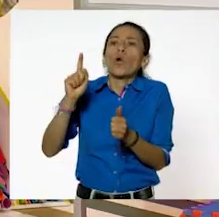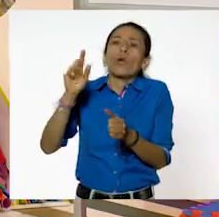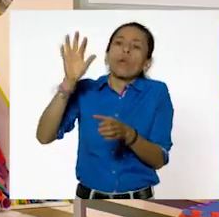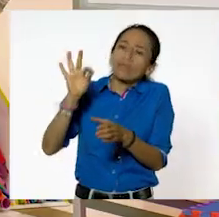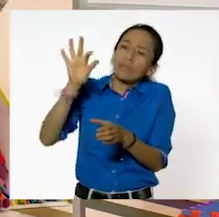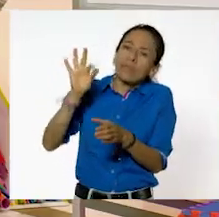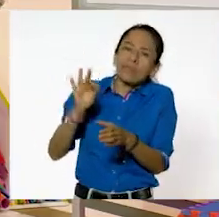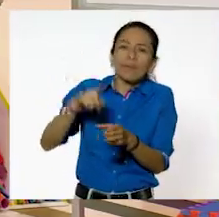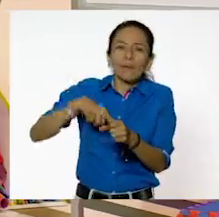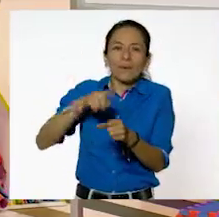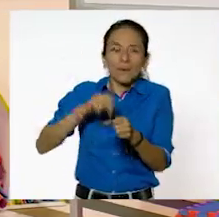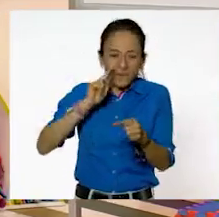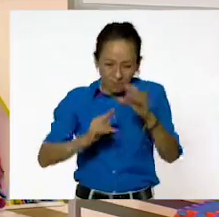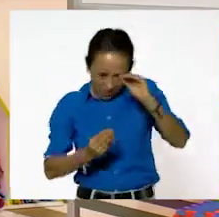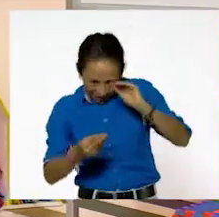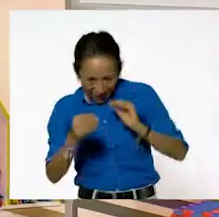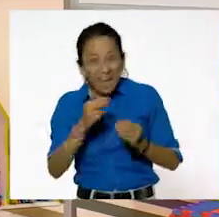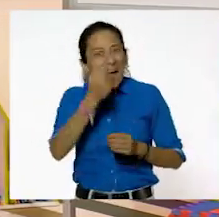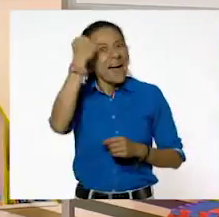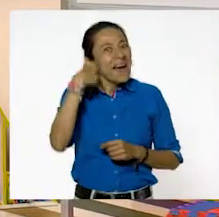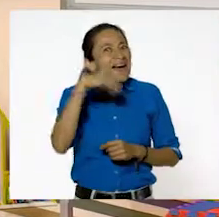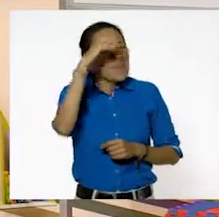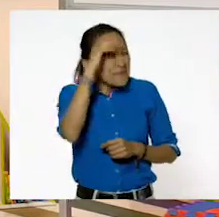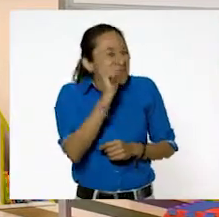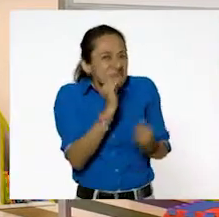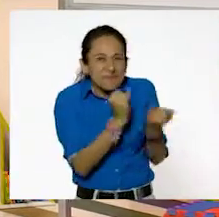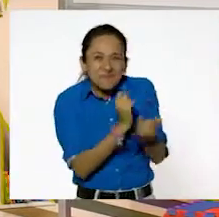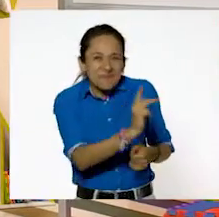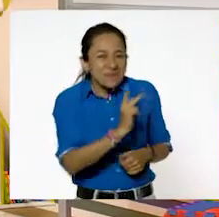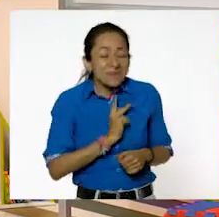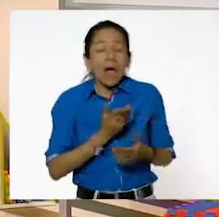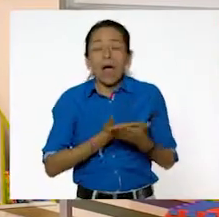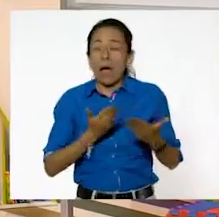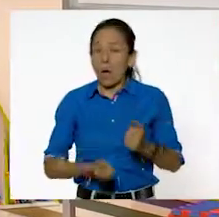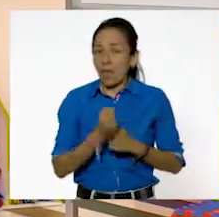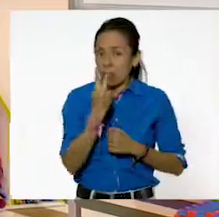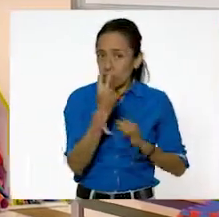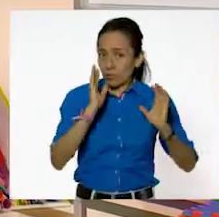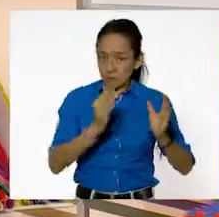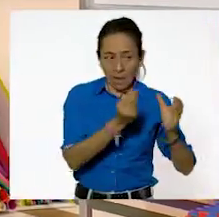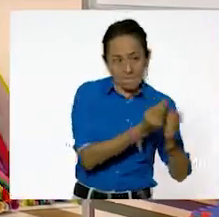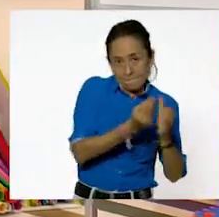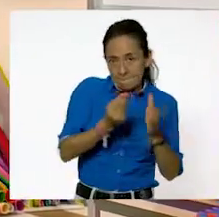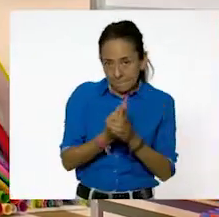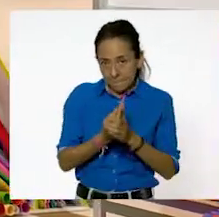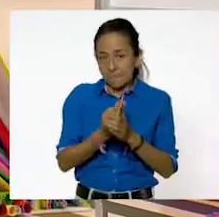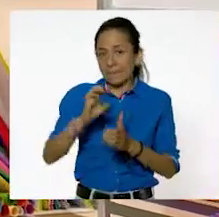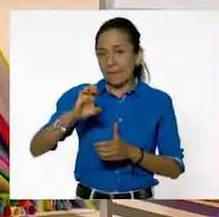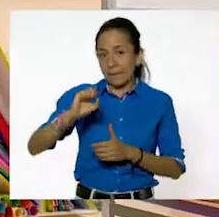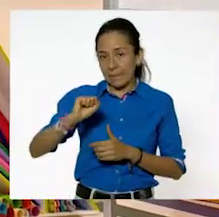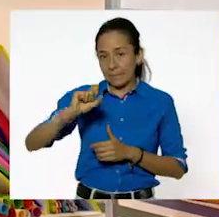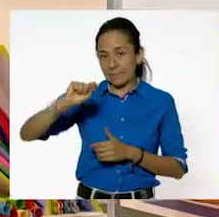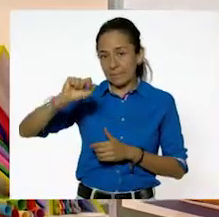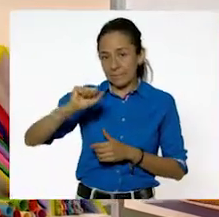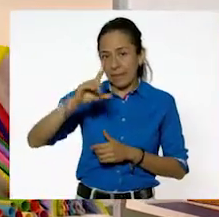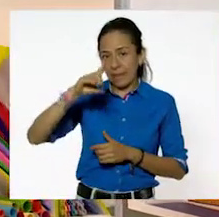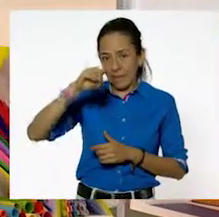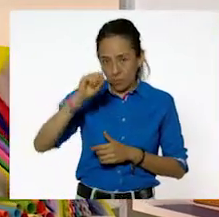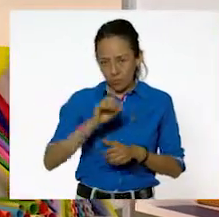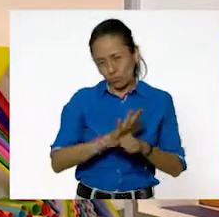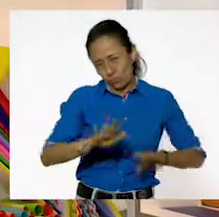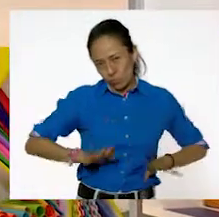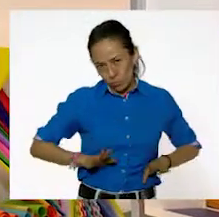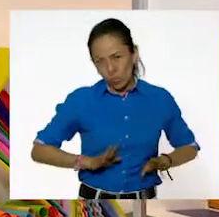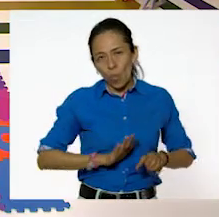un poquito más divertido. Ahora, ya llevamos dos de los estados que hemos estado revisando. El estado sólido, que ya vimos que